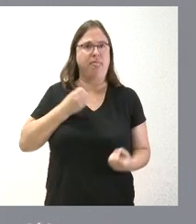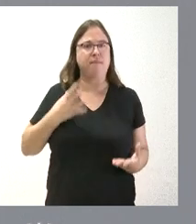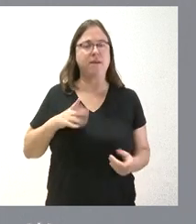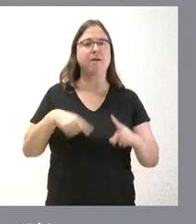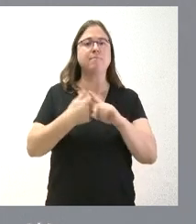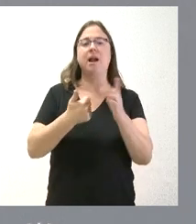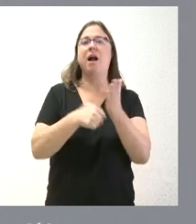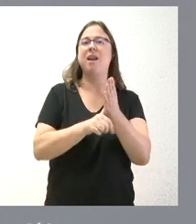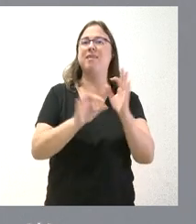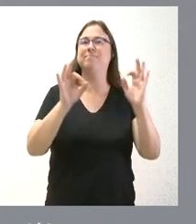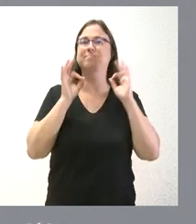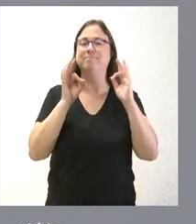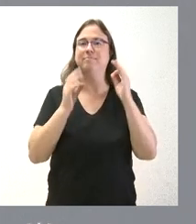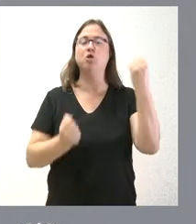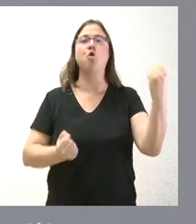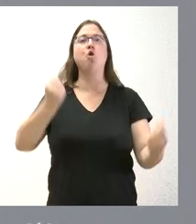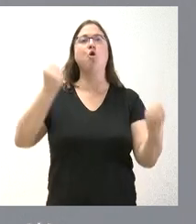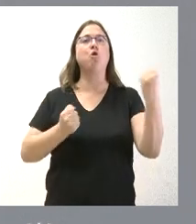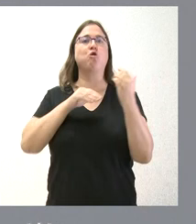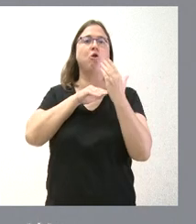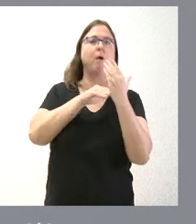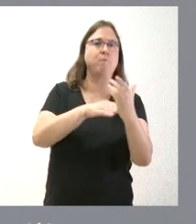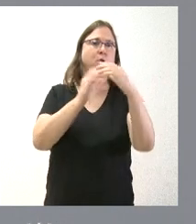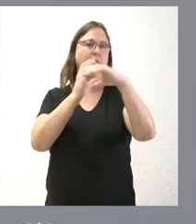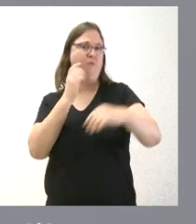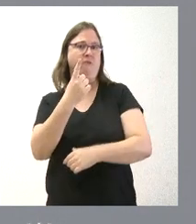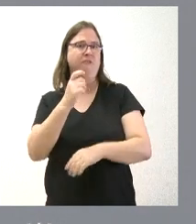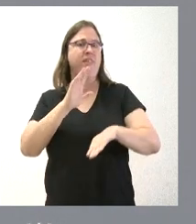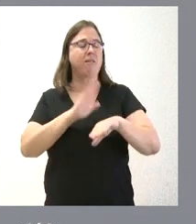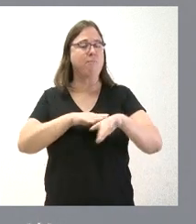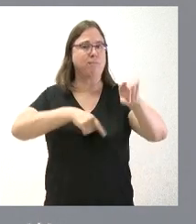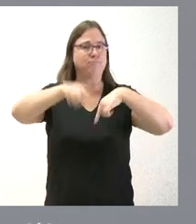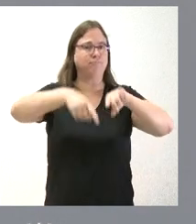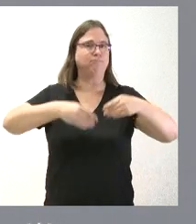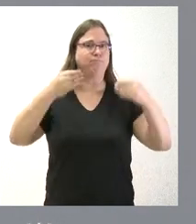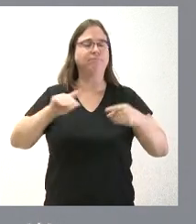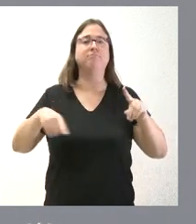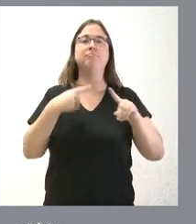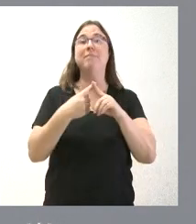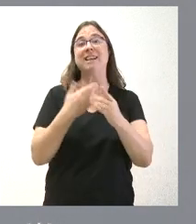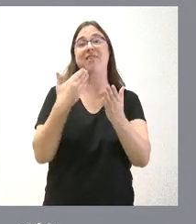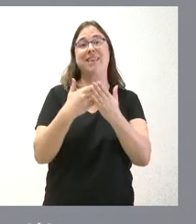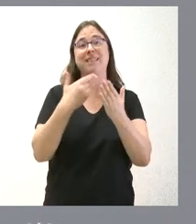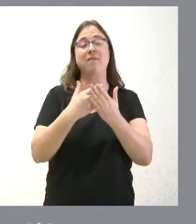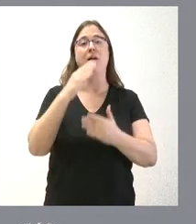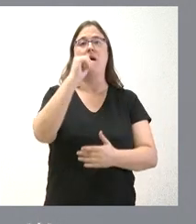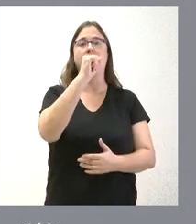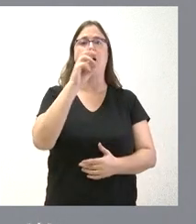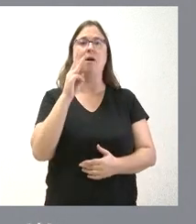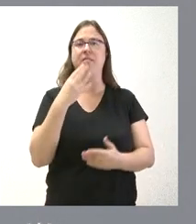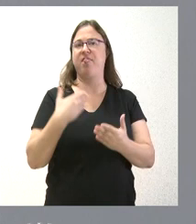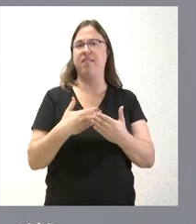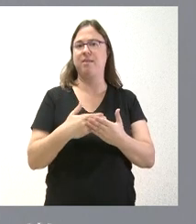carné de conducción apropiado para este tipo de transporte y con el certificado correspondiente